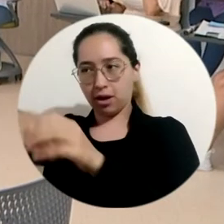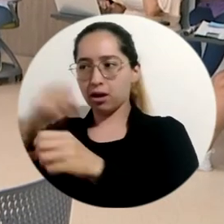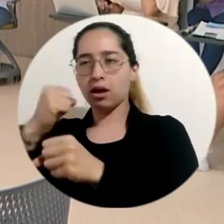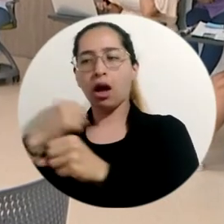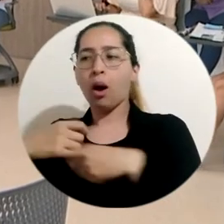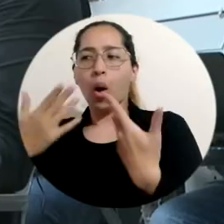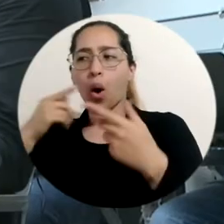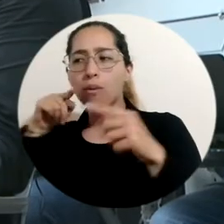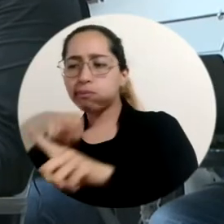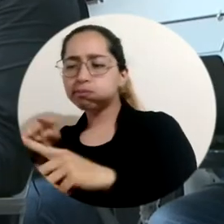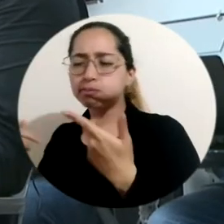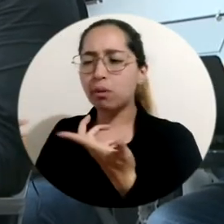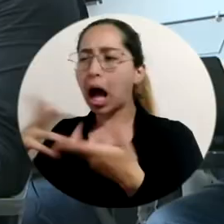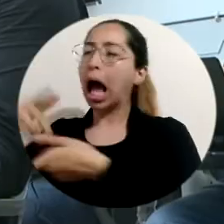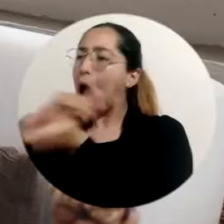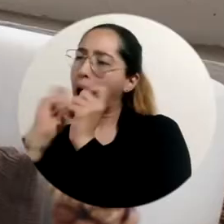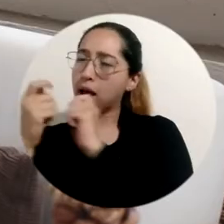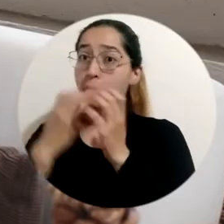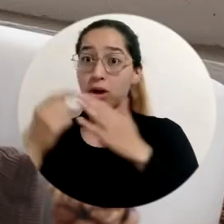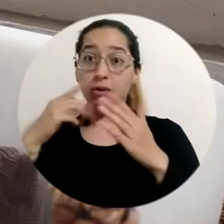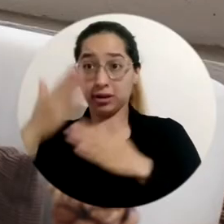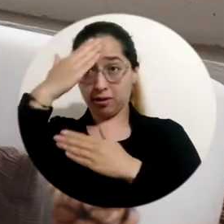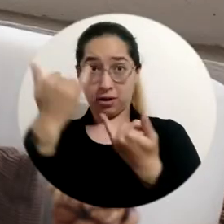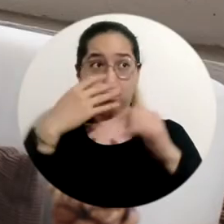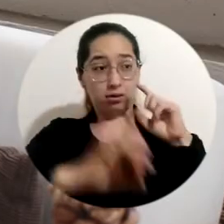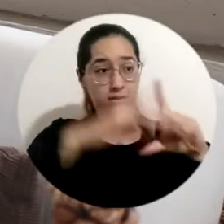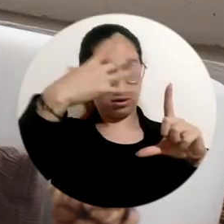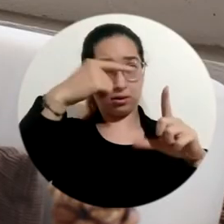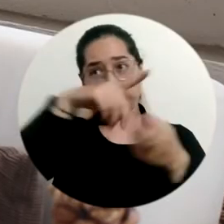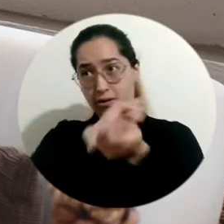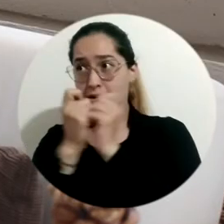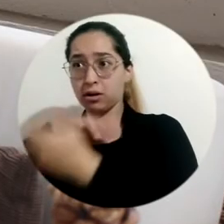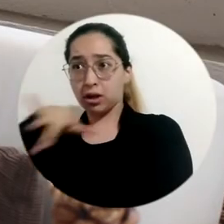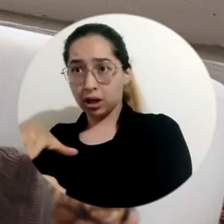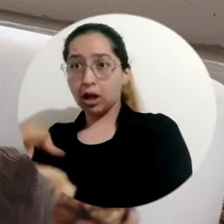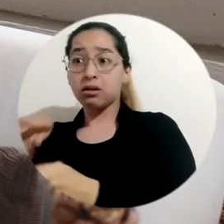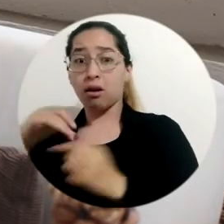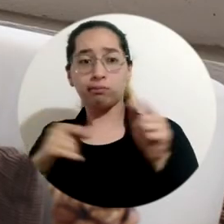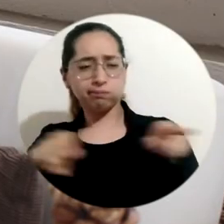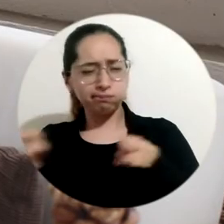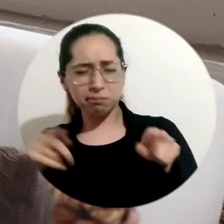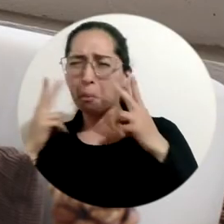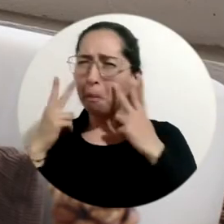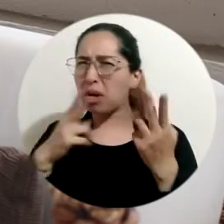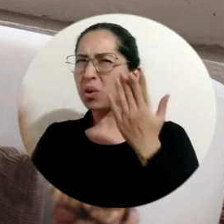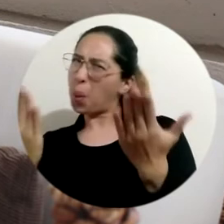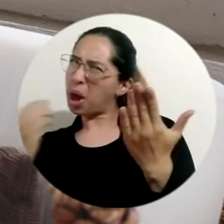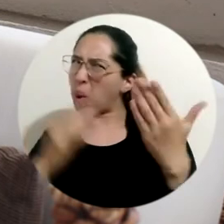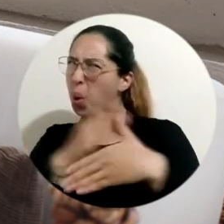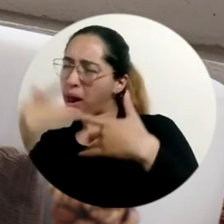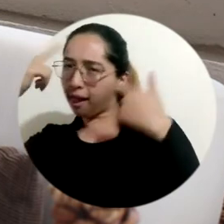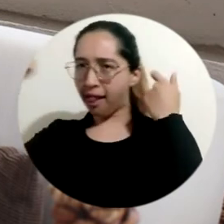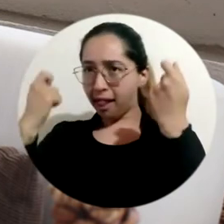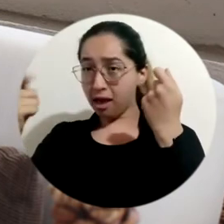Pasamos de una presencialidad a un trabajo remoto, a un teletrabajo, en el cual no existe esa presencialidad y